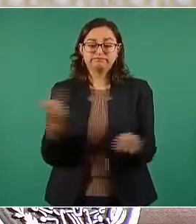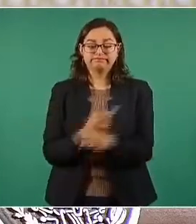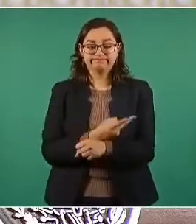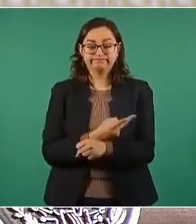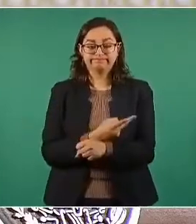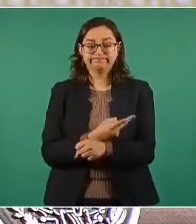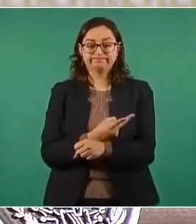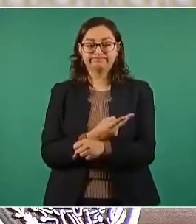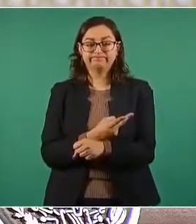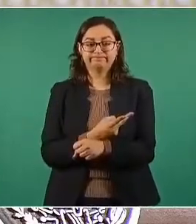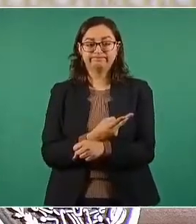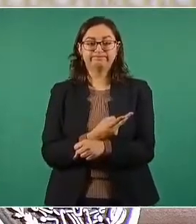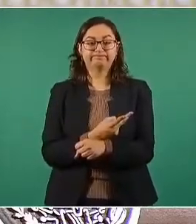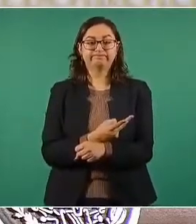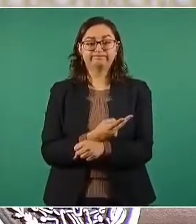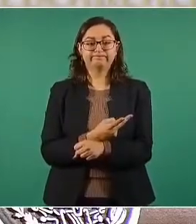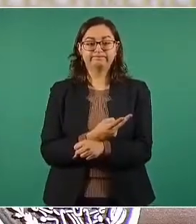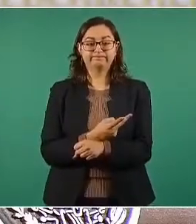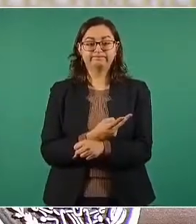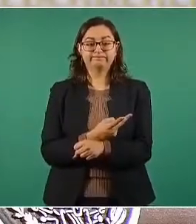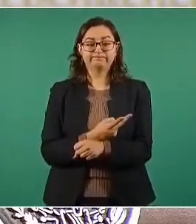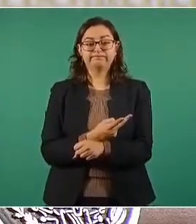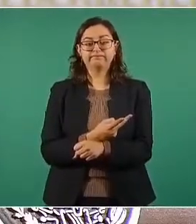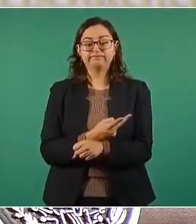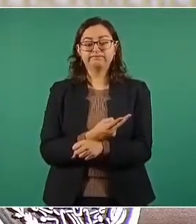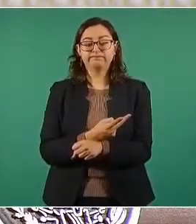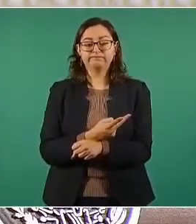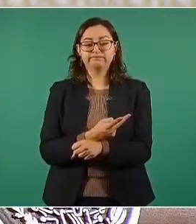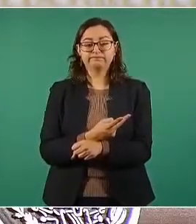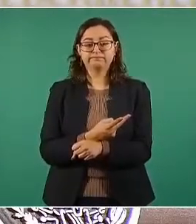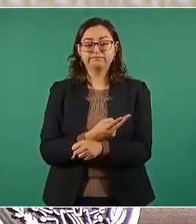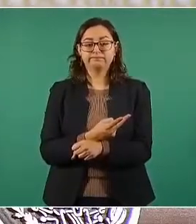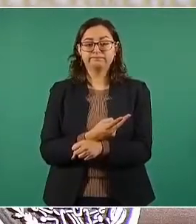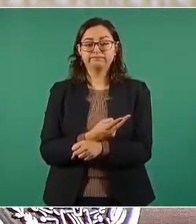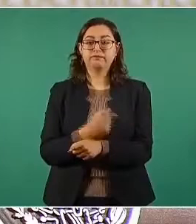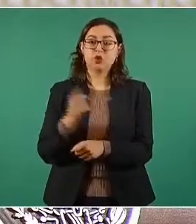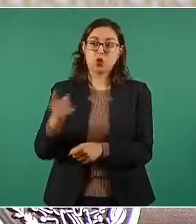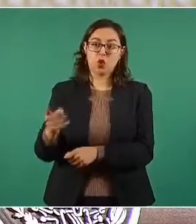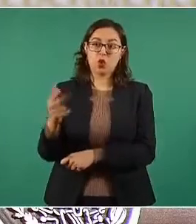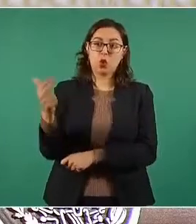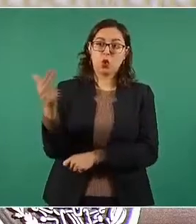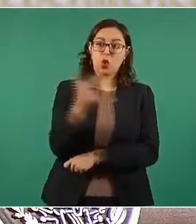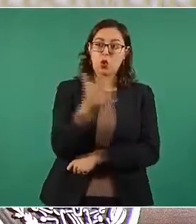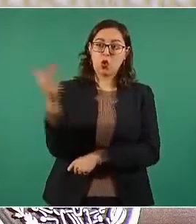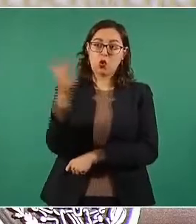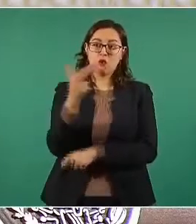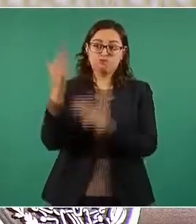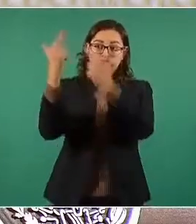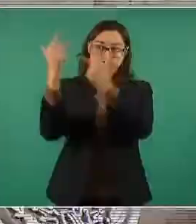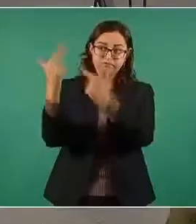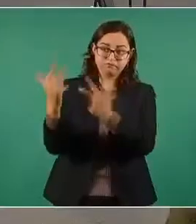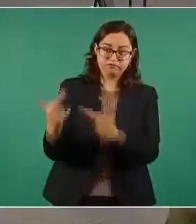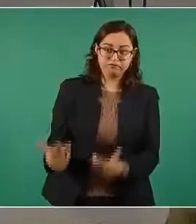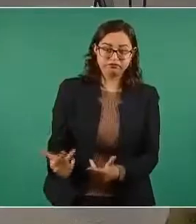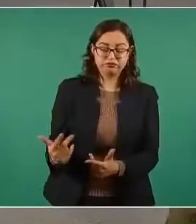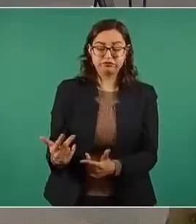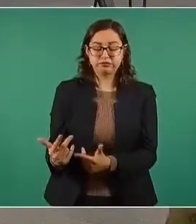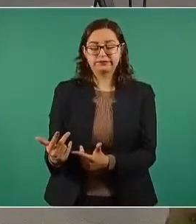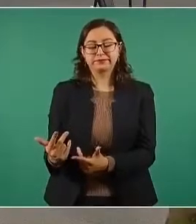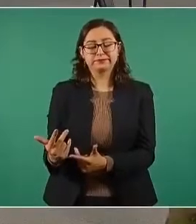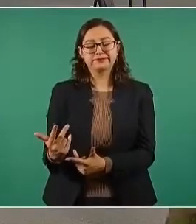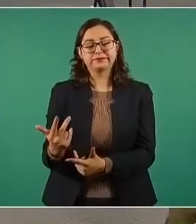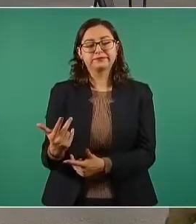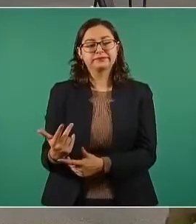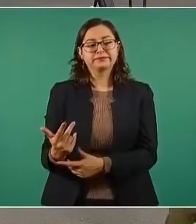colapso de un colapso parcial de un hotel encontrando a un menor fallecido.